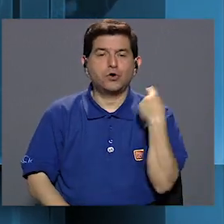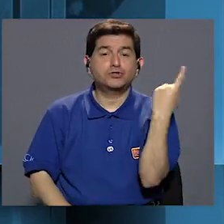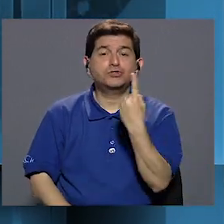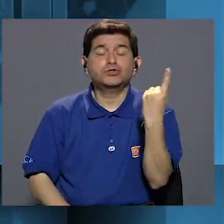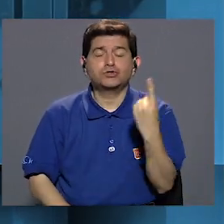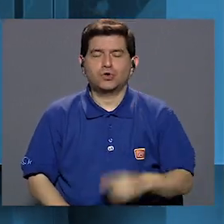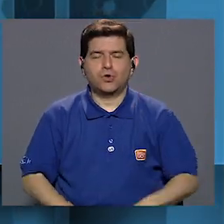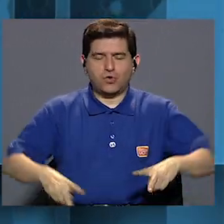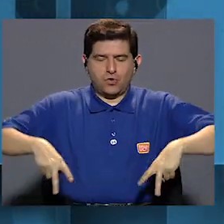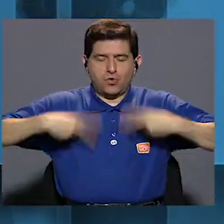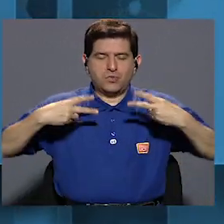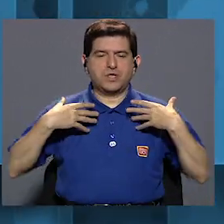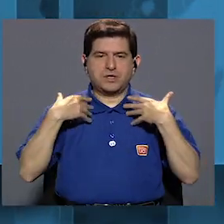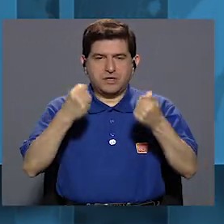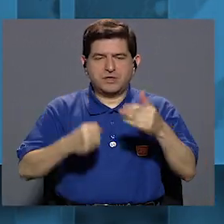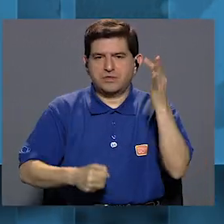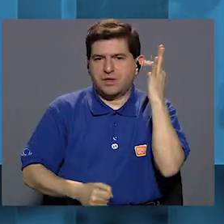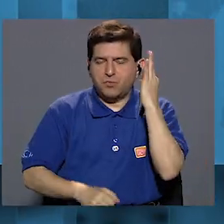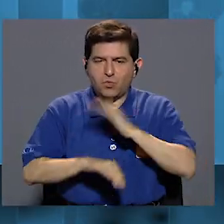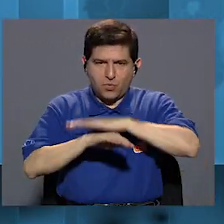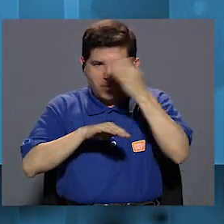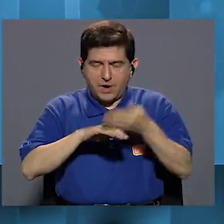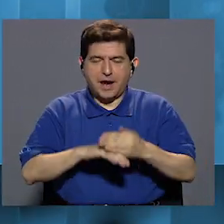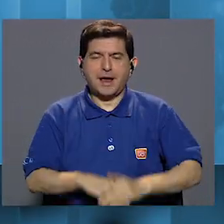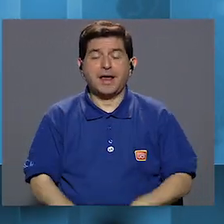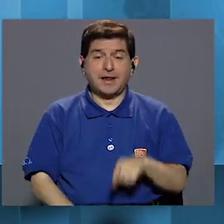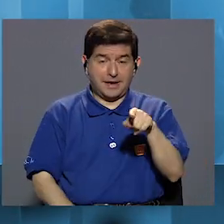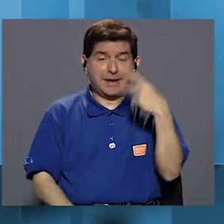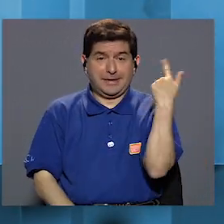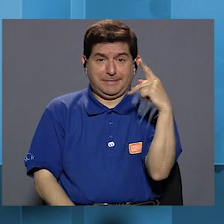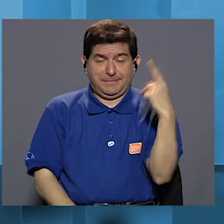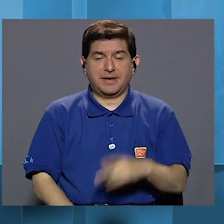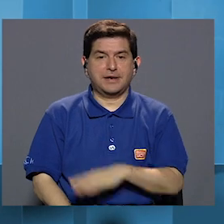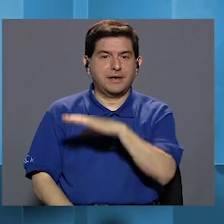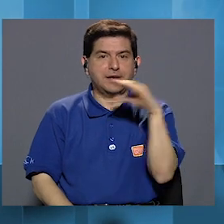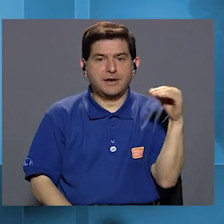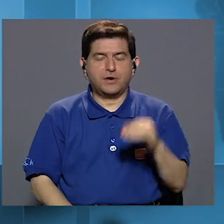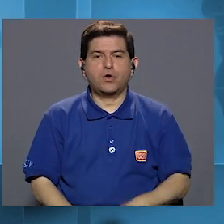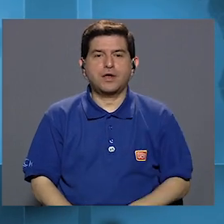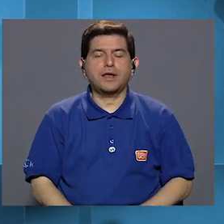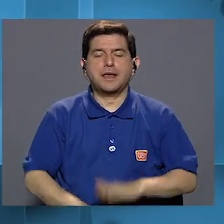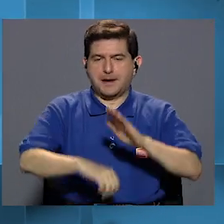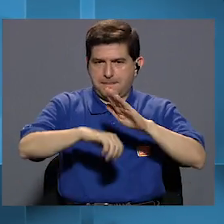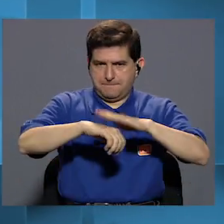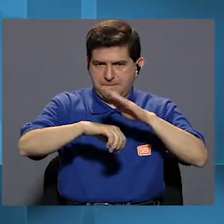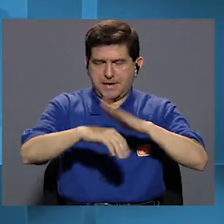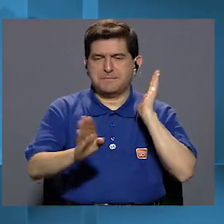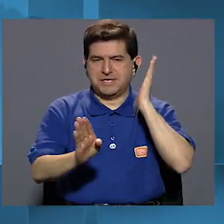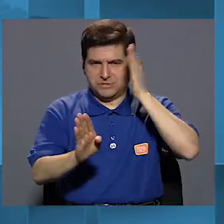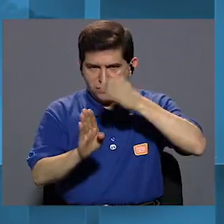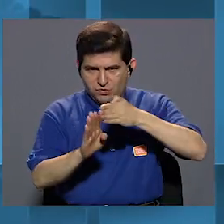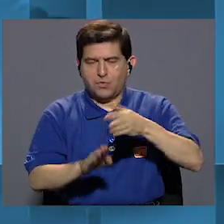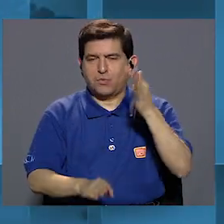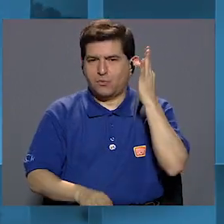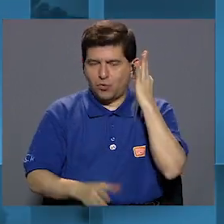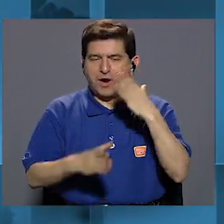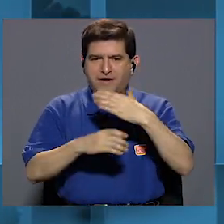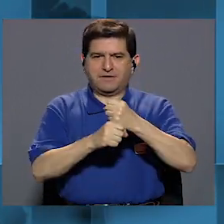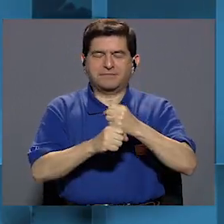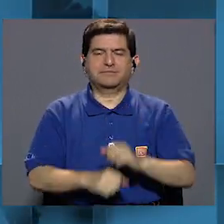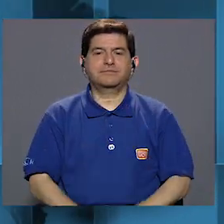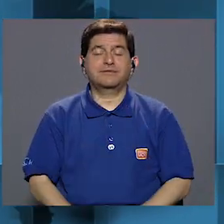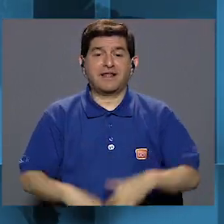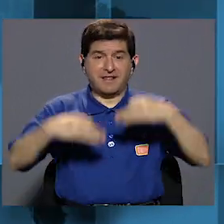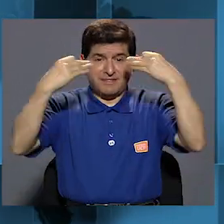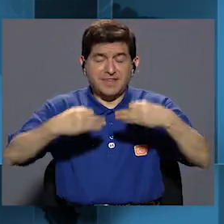solo si la vida o la salud de la mujer embarazada están comprometidas y con el consentimiento expreso de